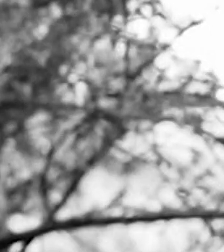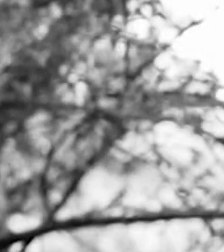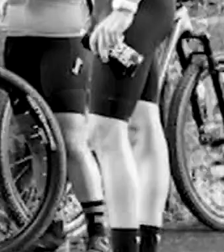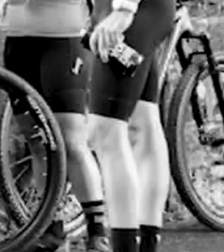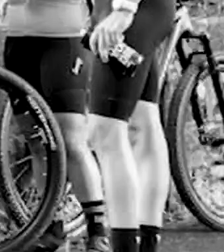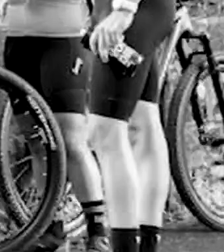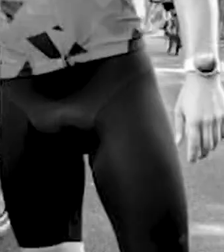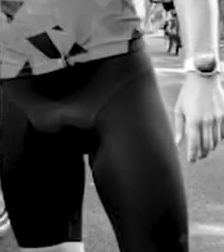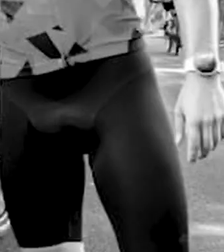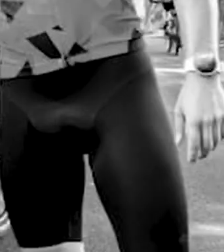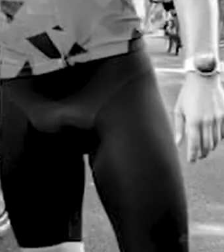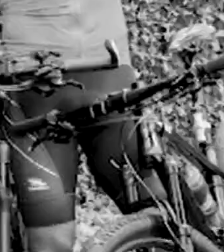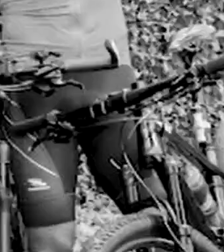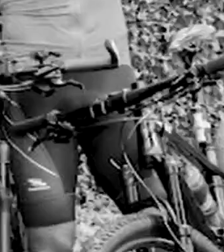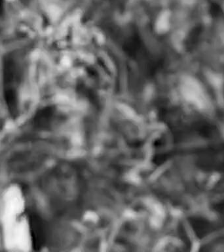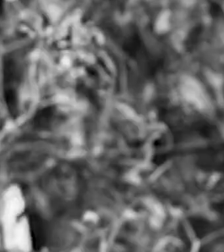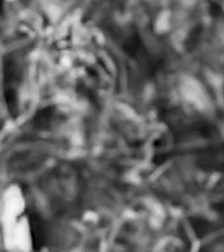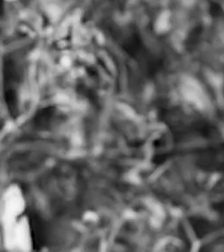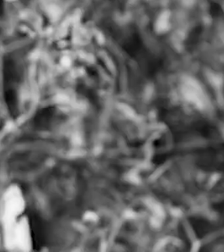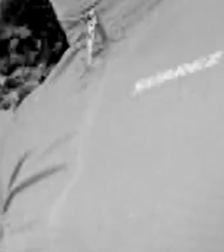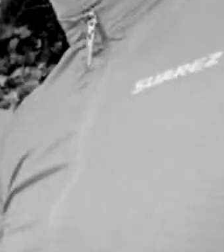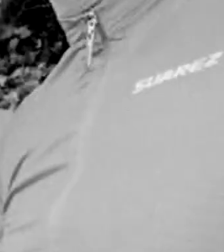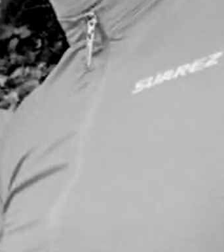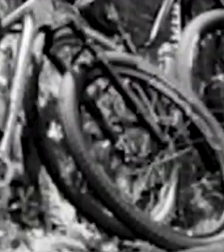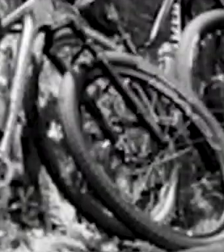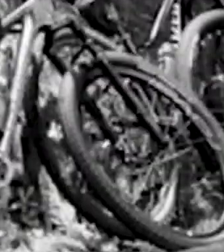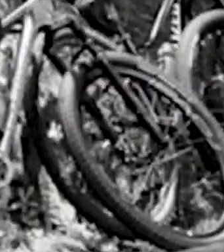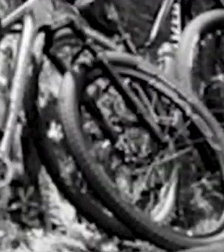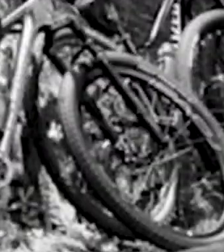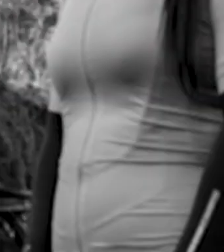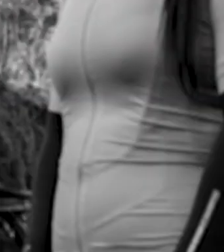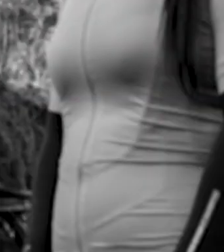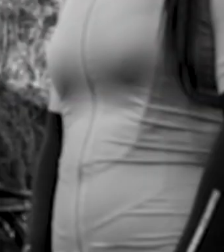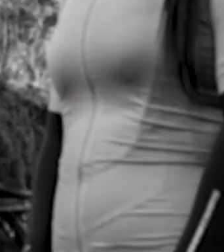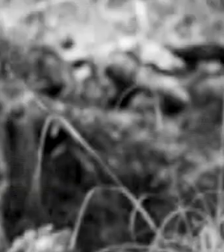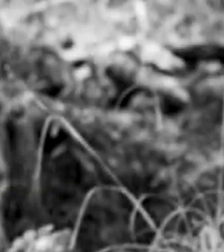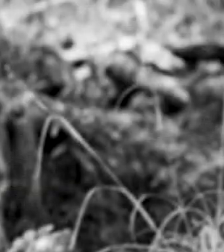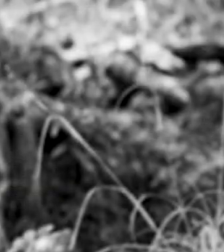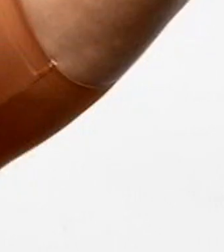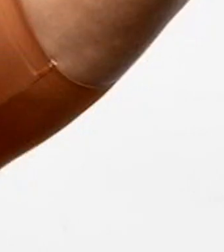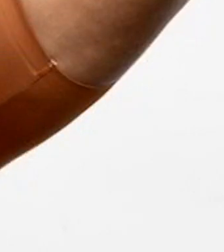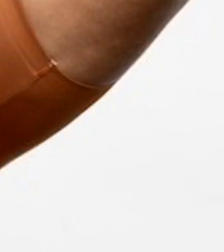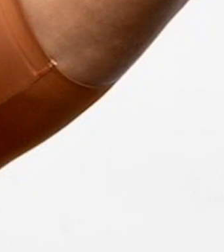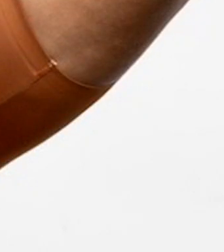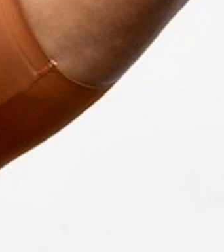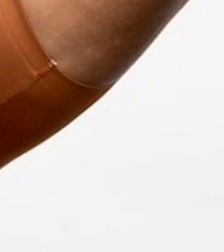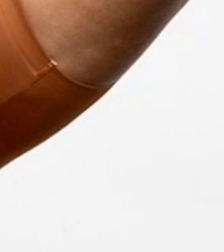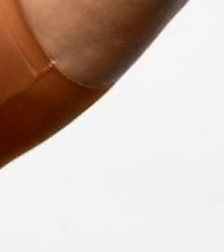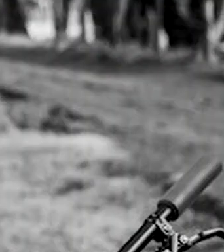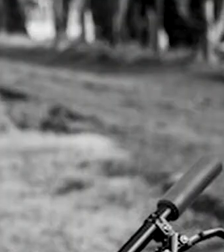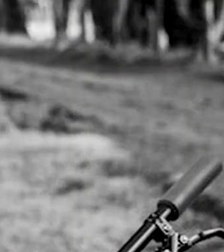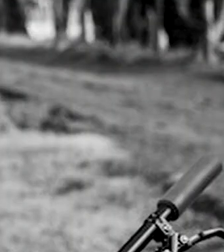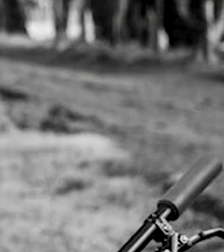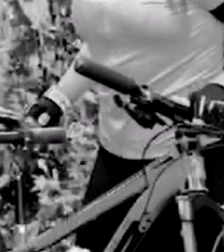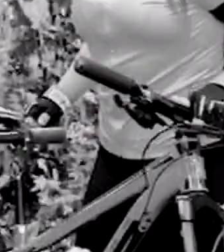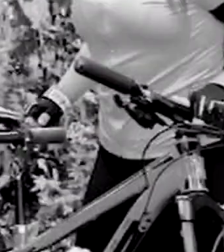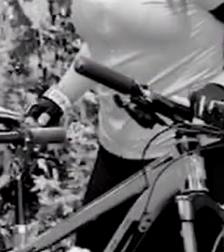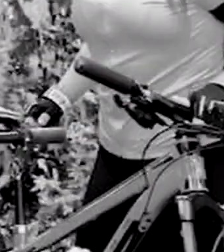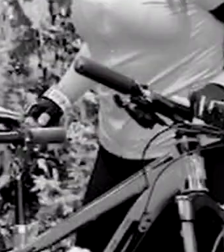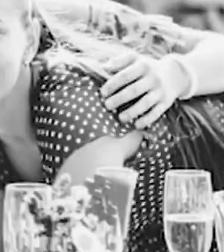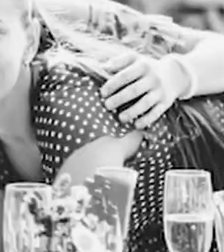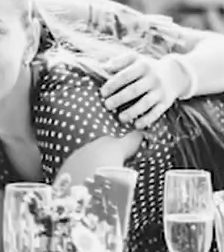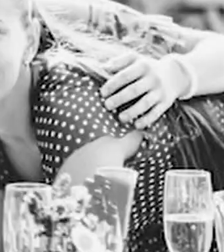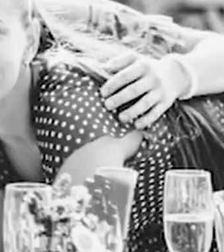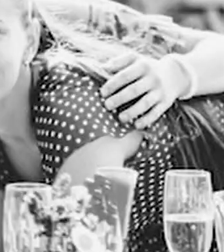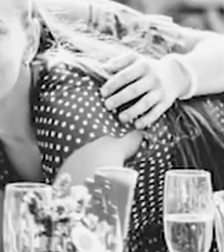disfrutar del paisaje tomarnos unas fotos todos juntos para subir a las redes Pedro estaba positivo por COVID y no lo sabíamos Oscar sus